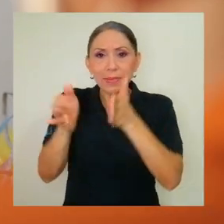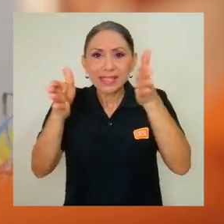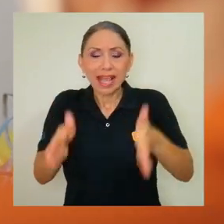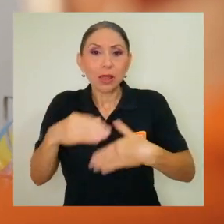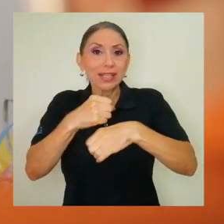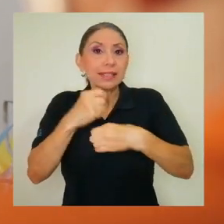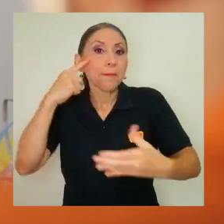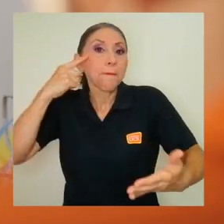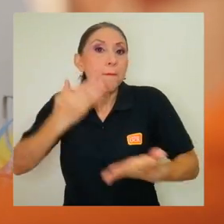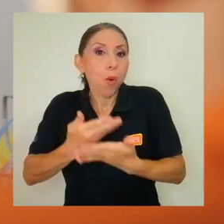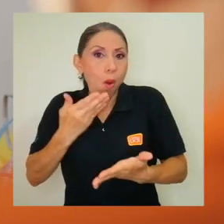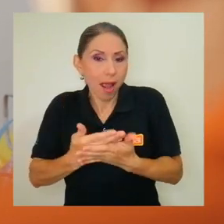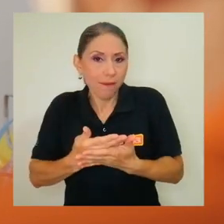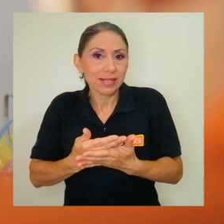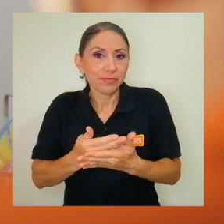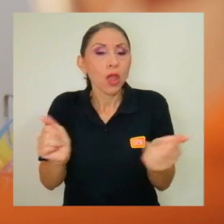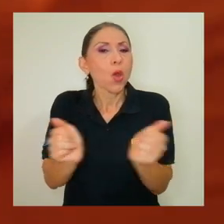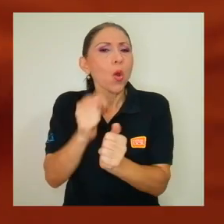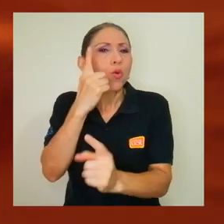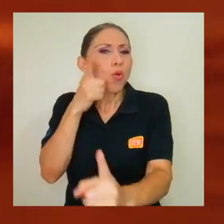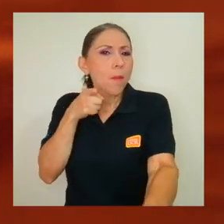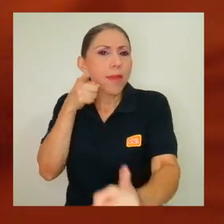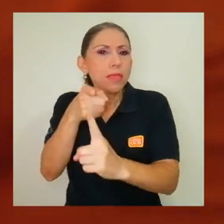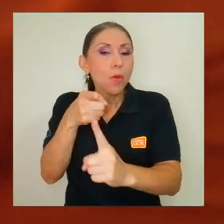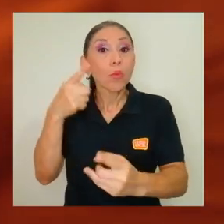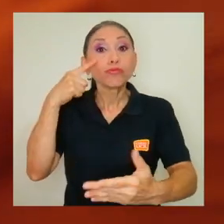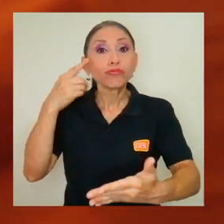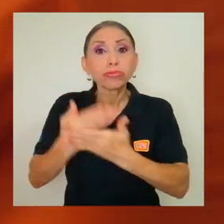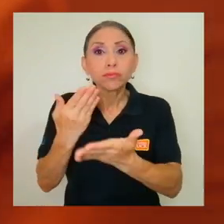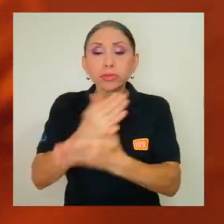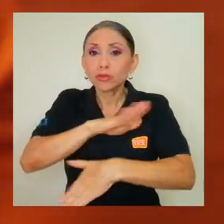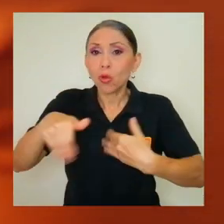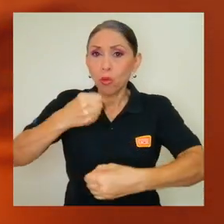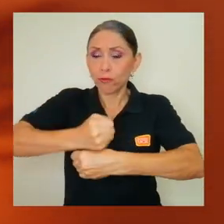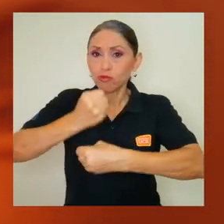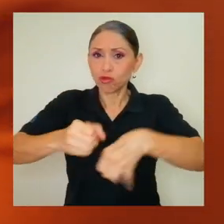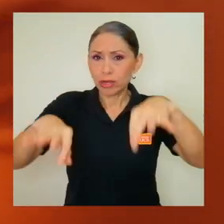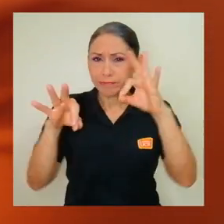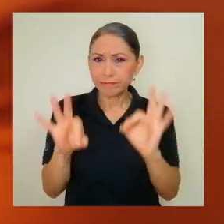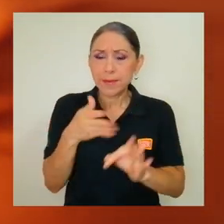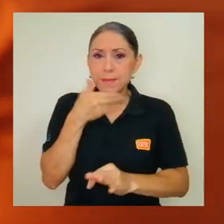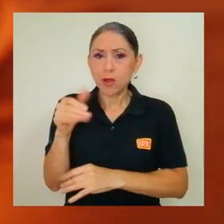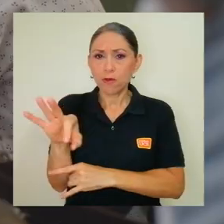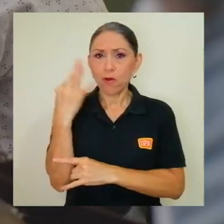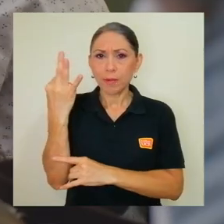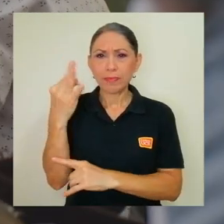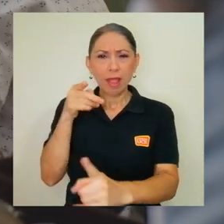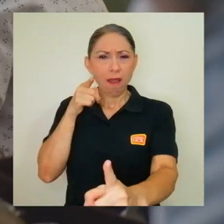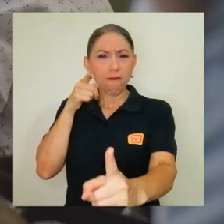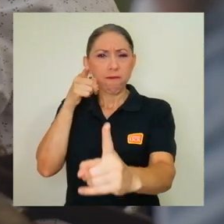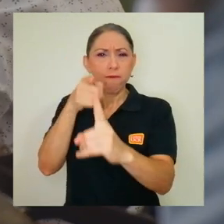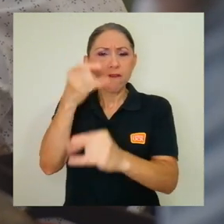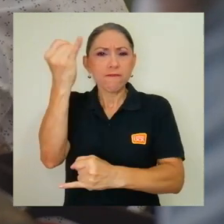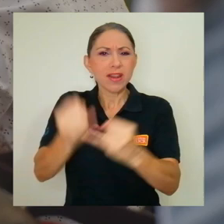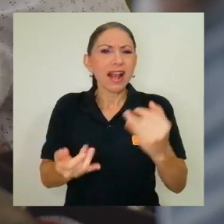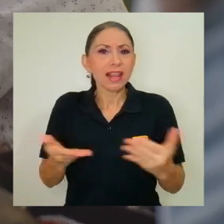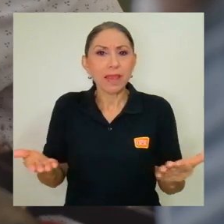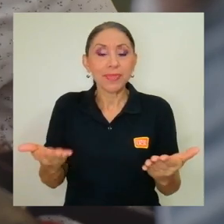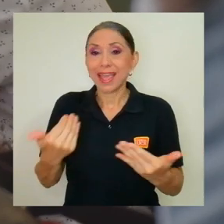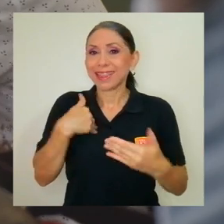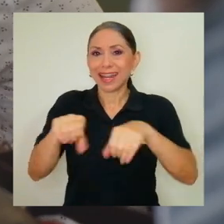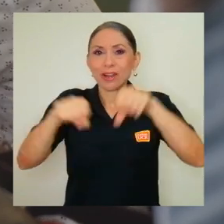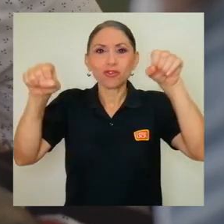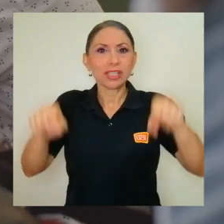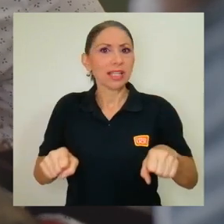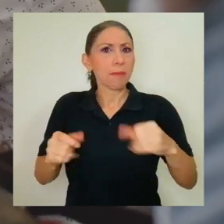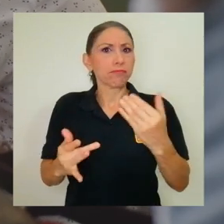los investigadores realizan las pruebas pertinentes con el objetivo de verificar que todo funcione de la mejor manera. La meta final es contar con